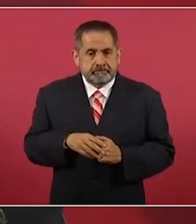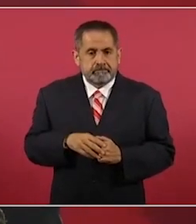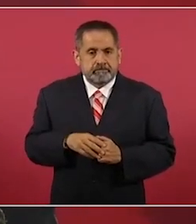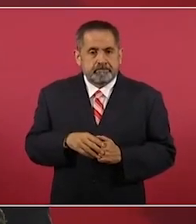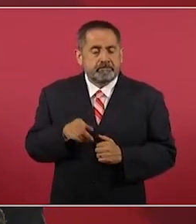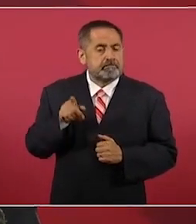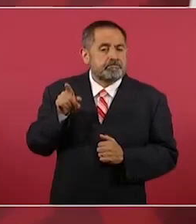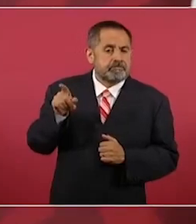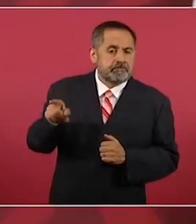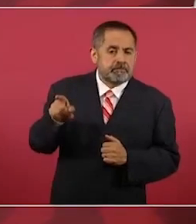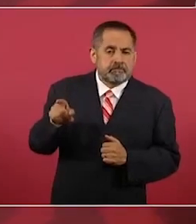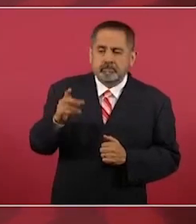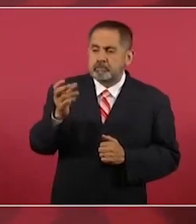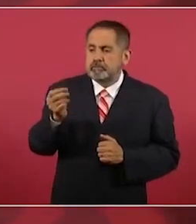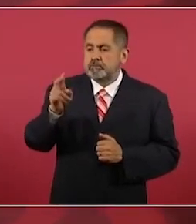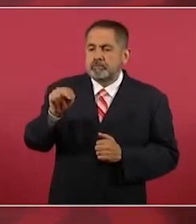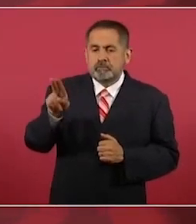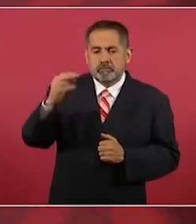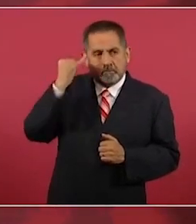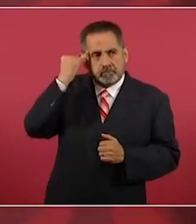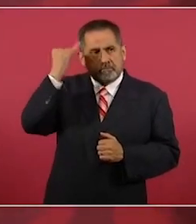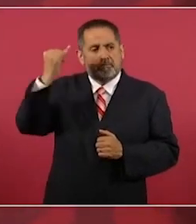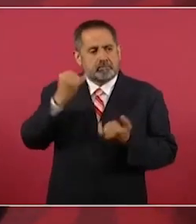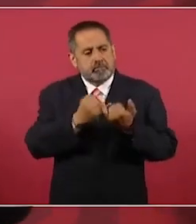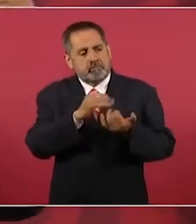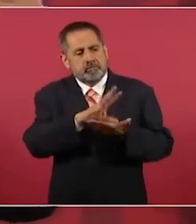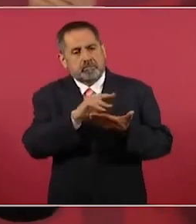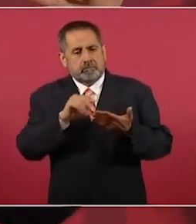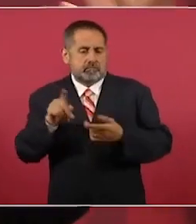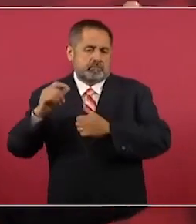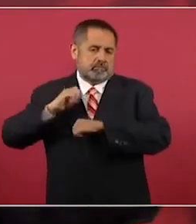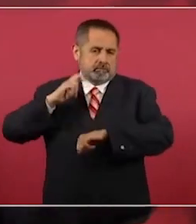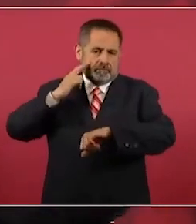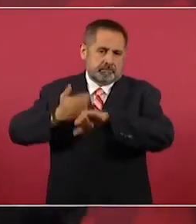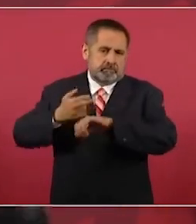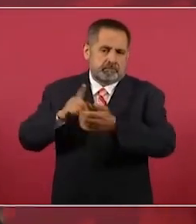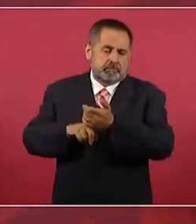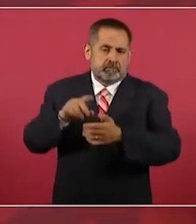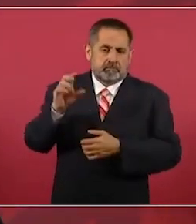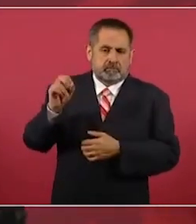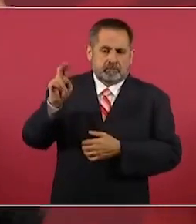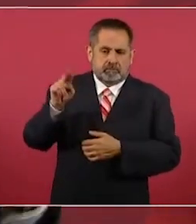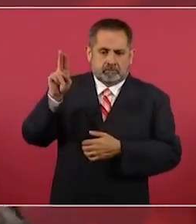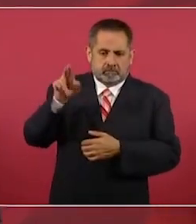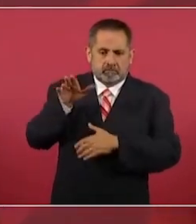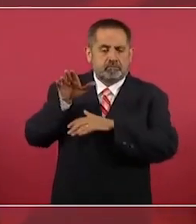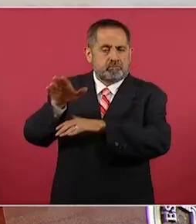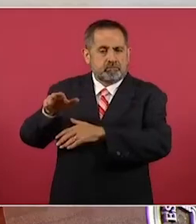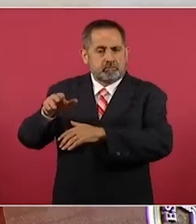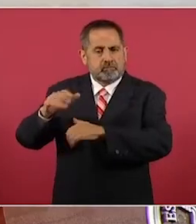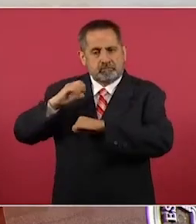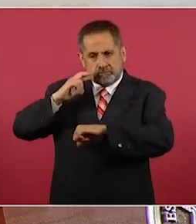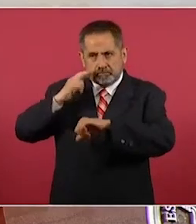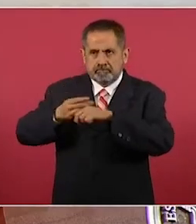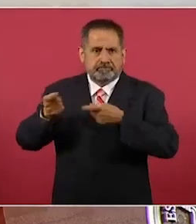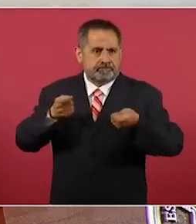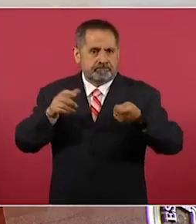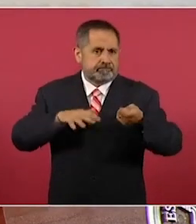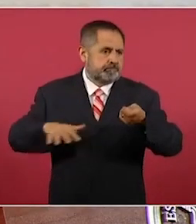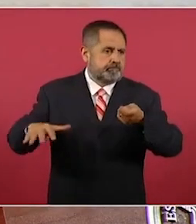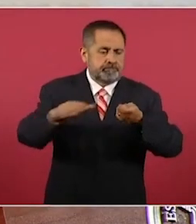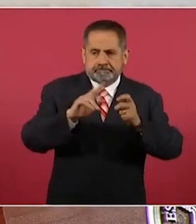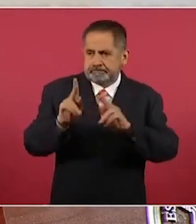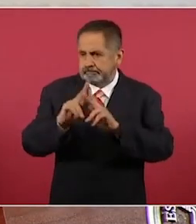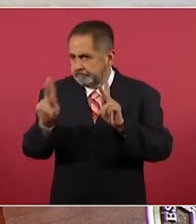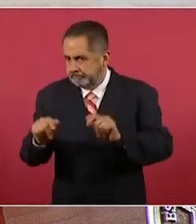Naciones Unidas, porque es el organismo encargado, responsable de